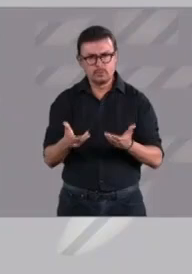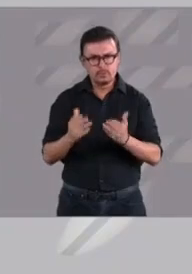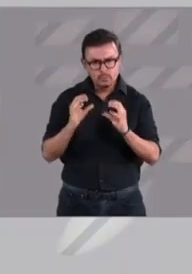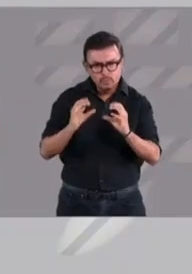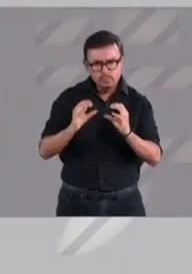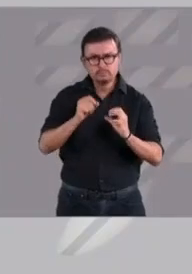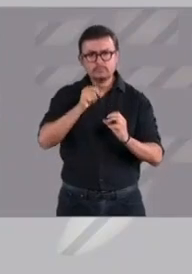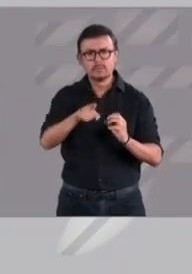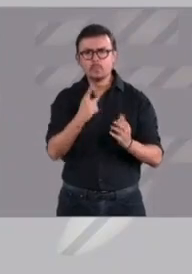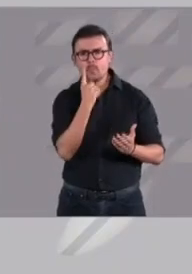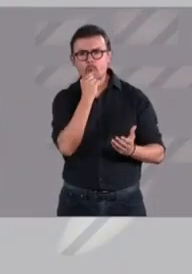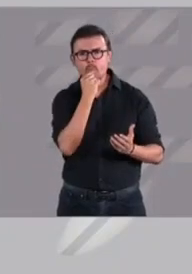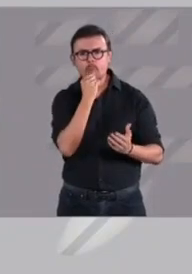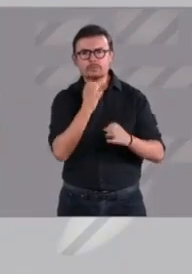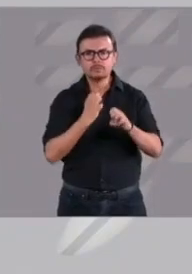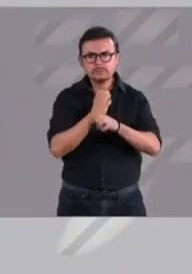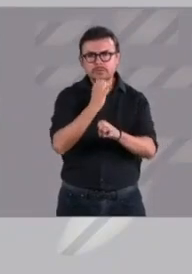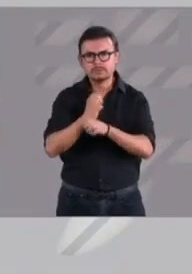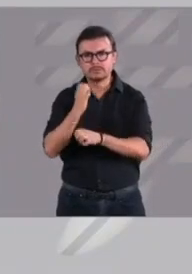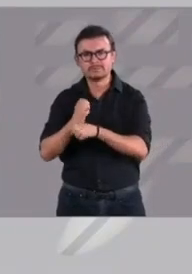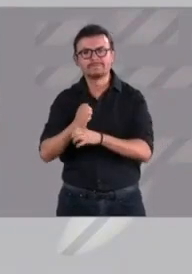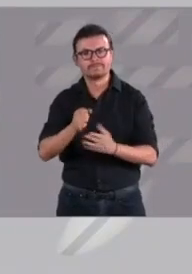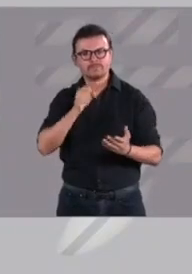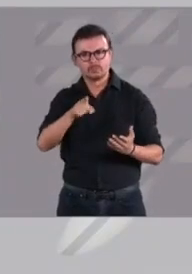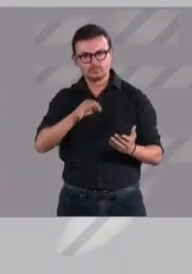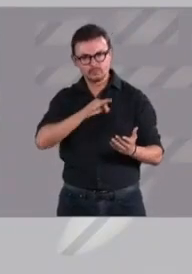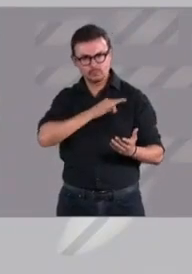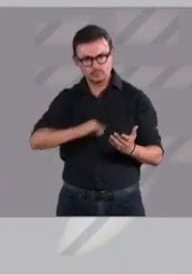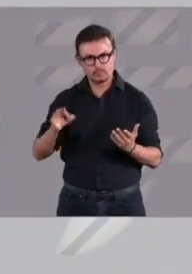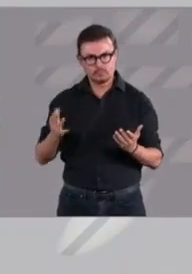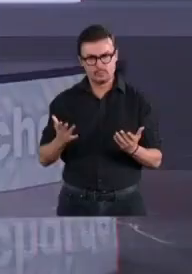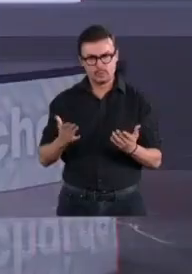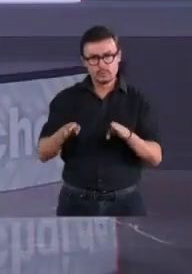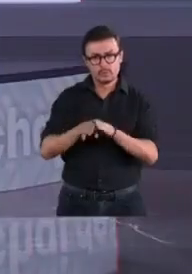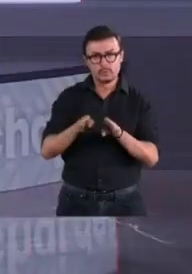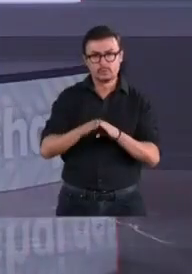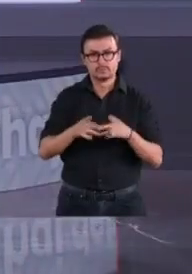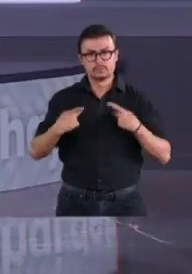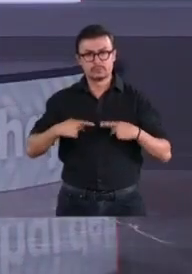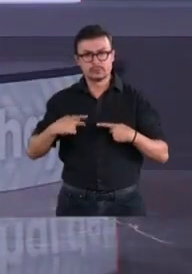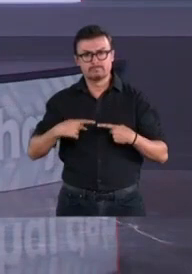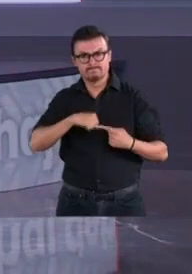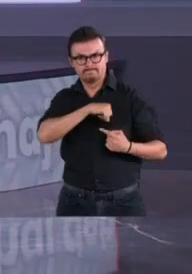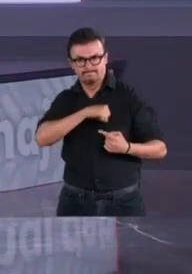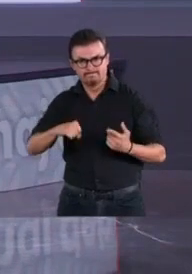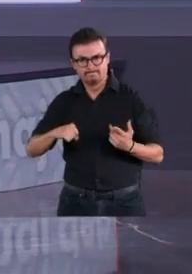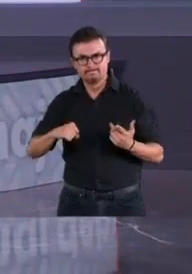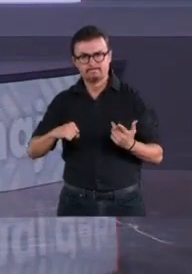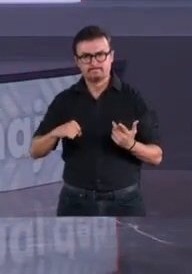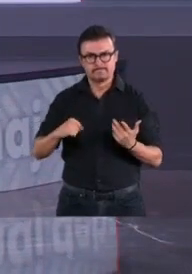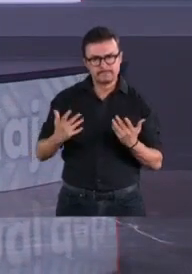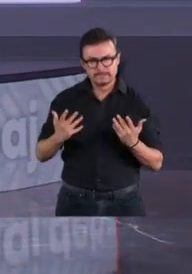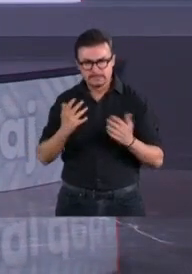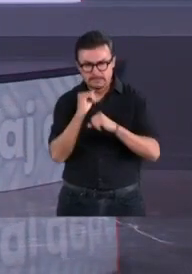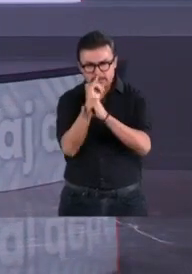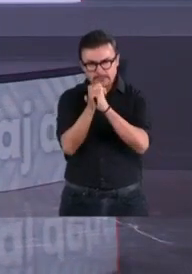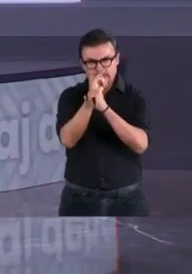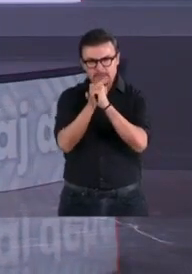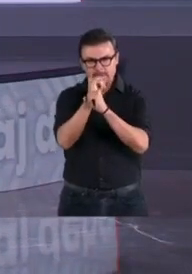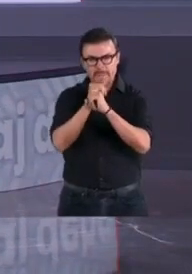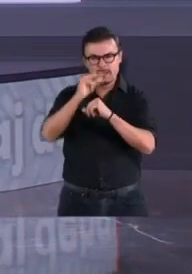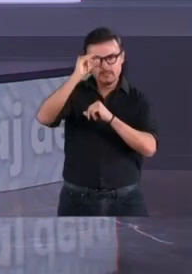estatales que nos permitan aventajar en esta lucha contra la delincuencia con inteligencia, con estrategia,